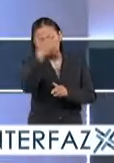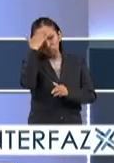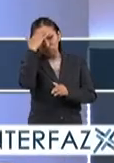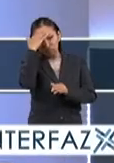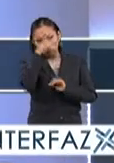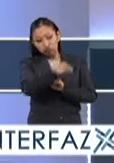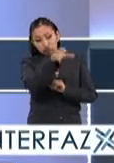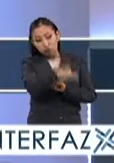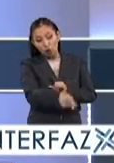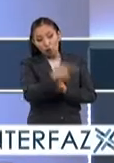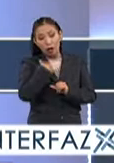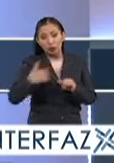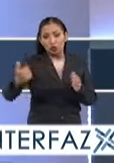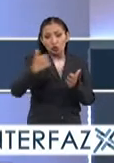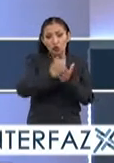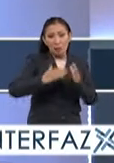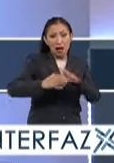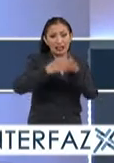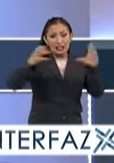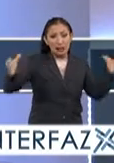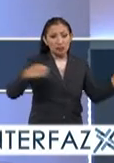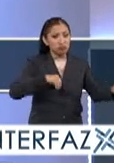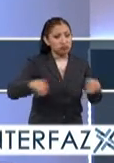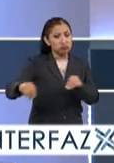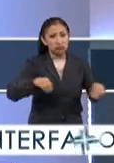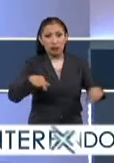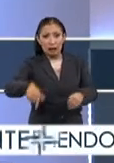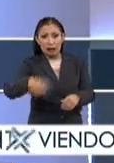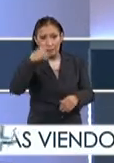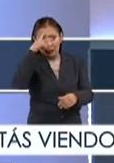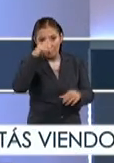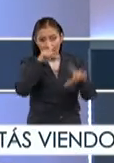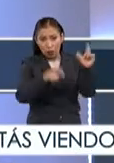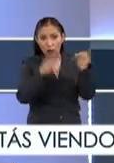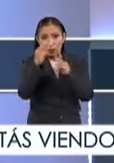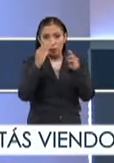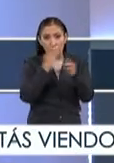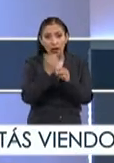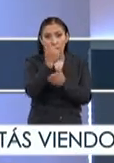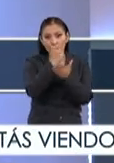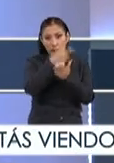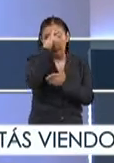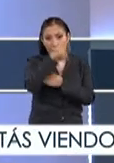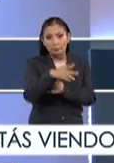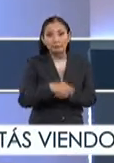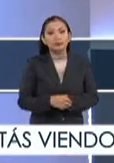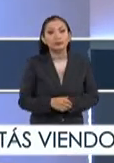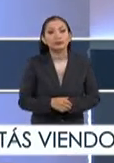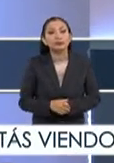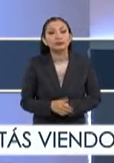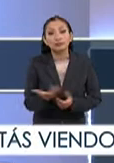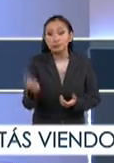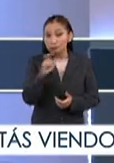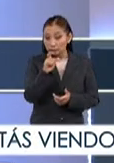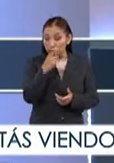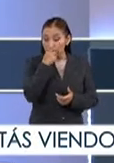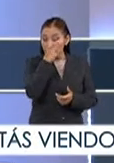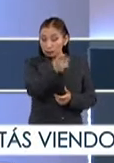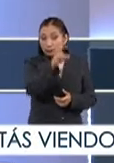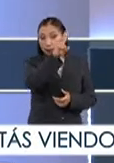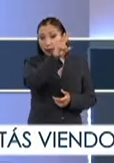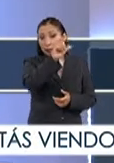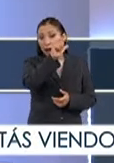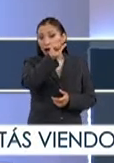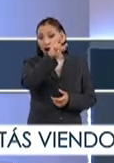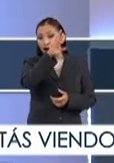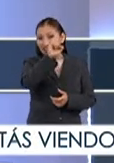pues a una de las urbes más activas, importantes, no solo de nuestro país, sino del mundo, la Ciudad de México. Y cuando hablamos de valores